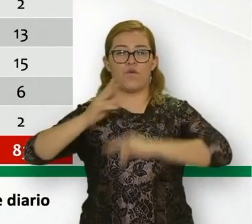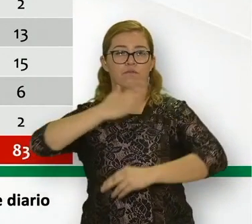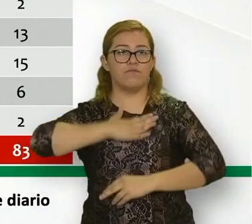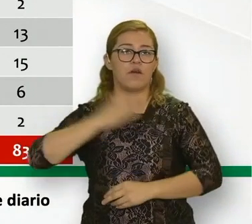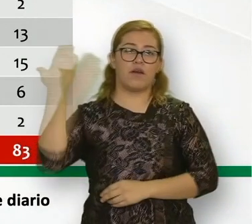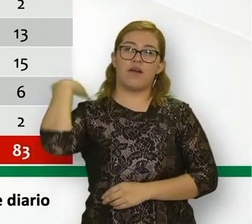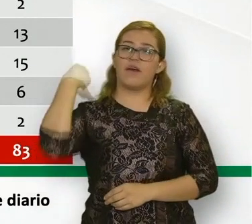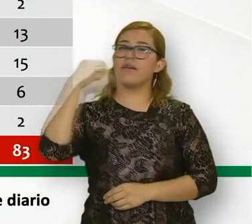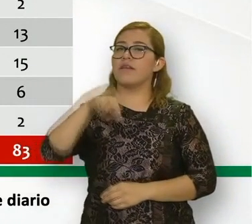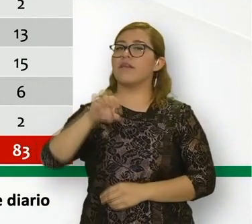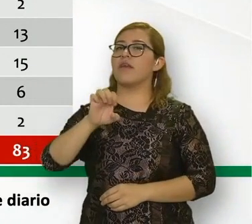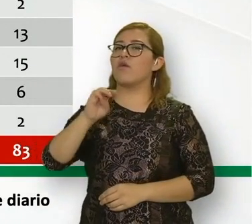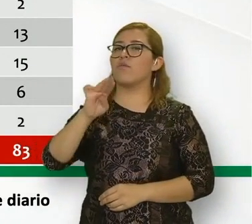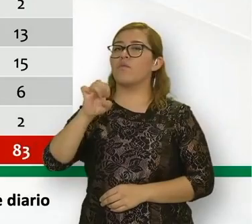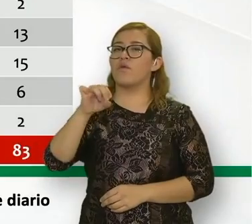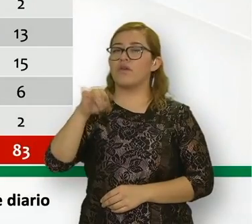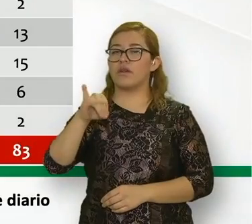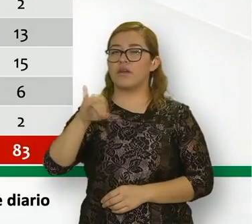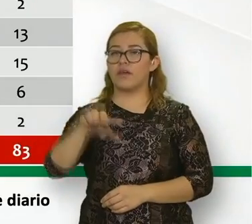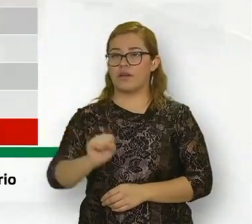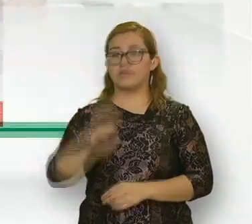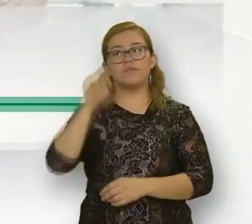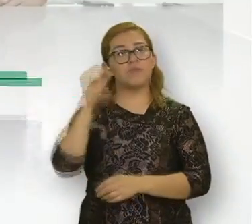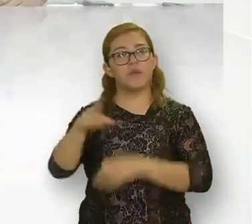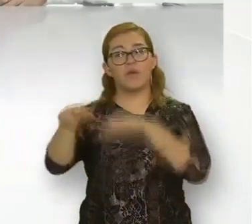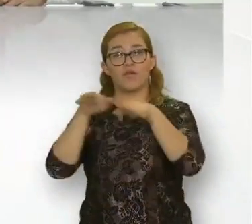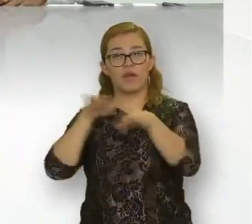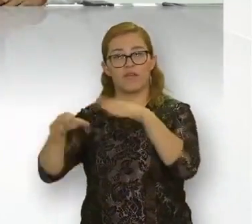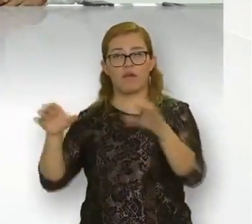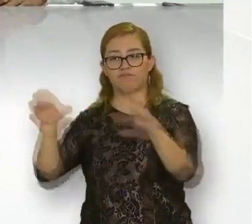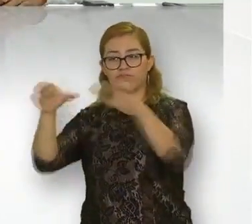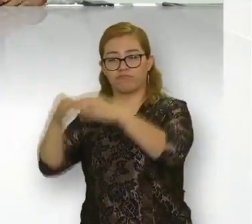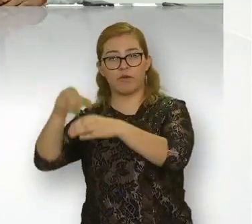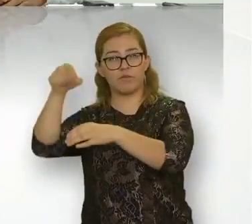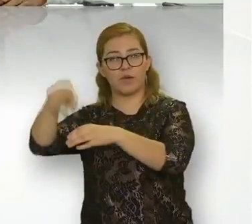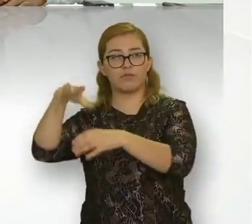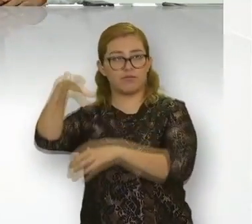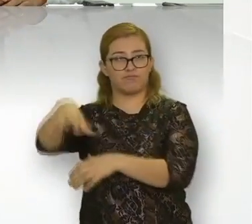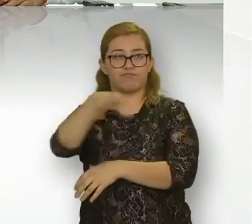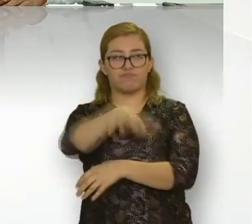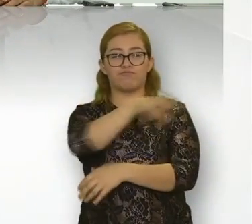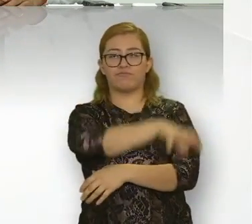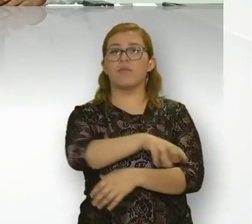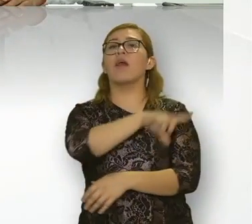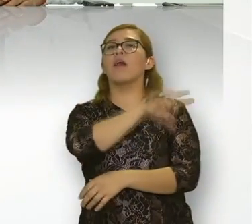imágenes de Salvador Covarrubias, José Luis Vázquez, Noticieros Canal 7.